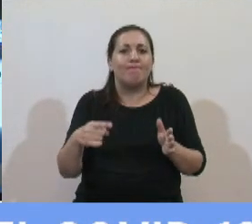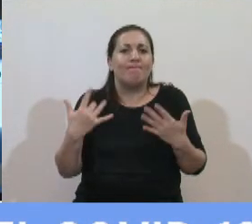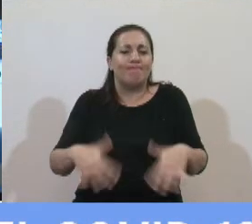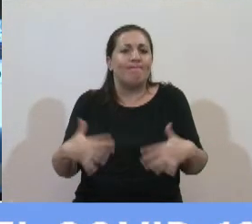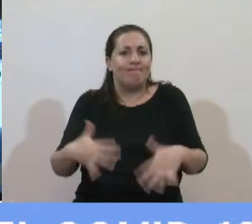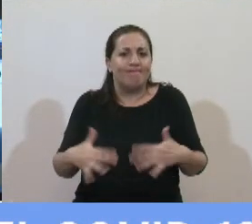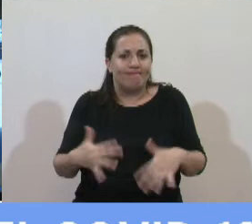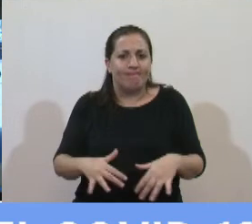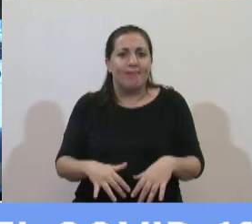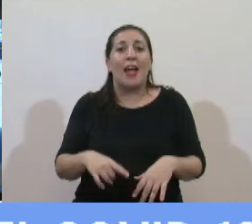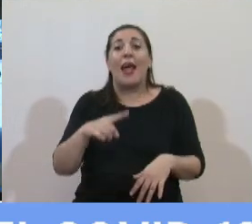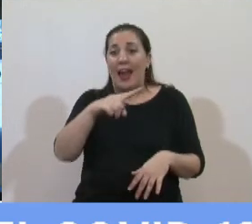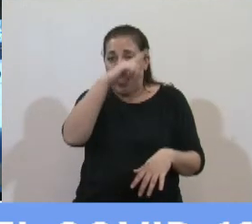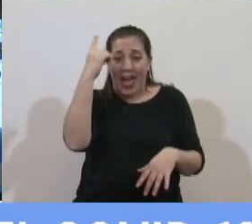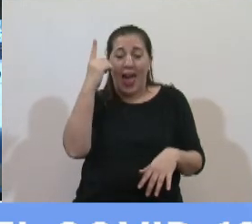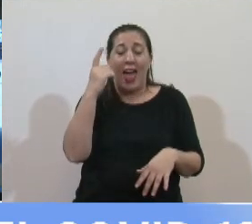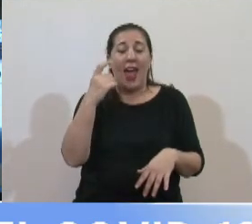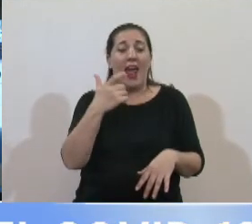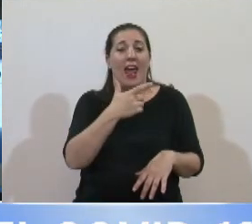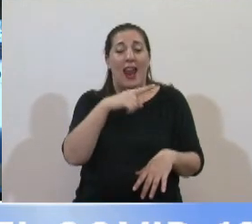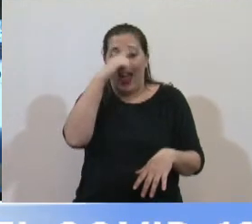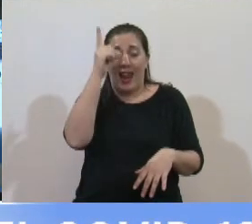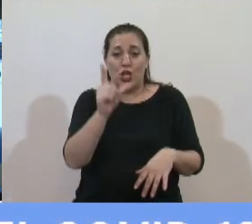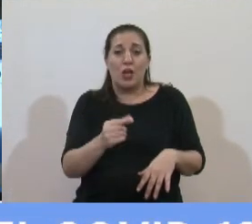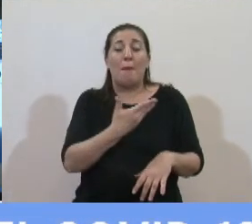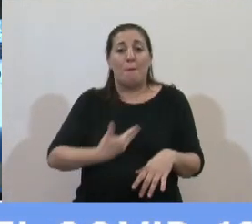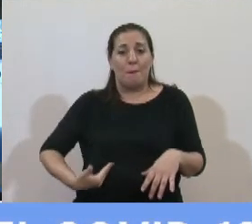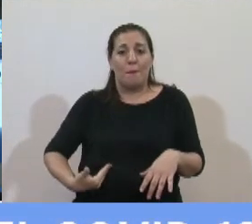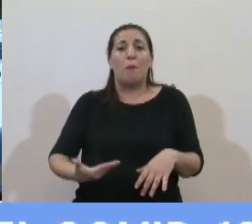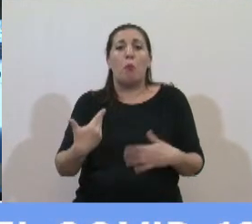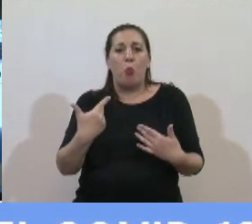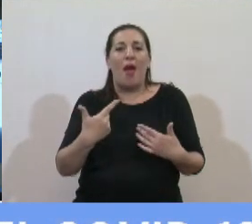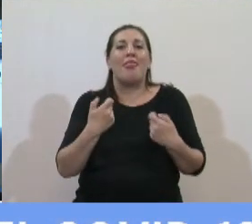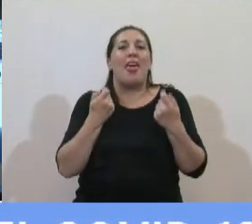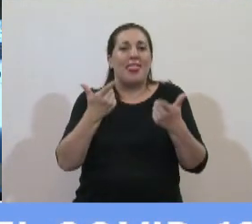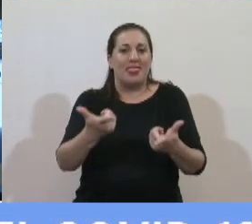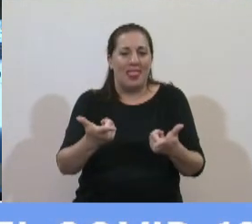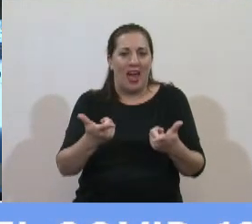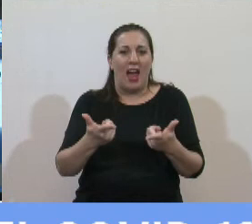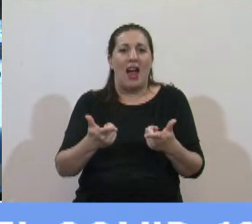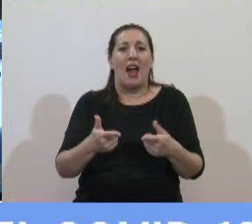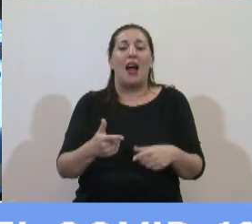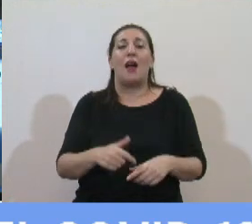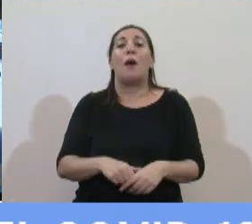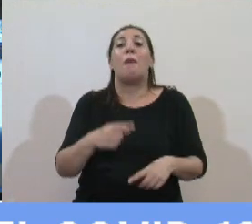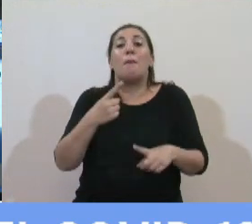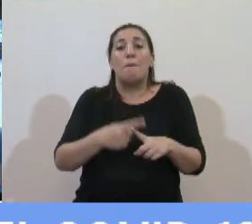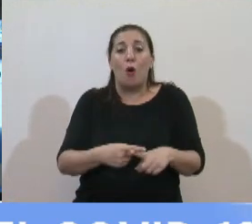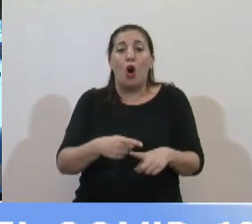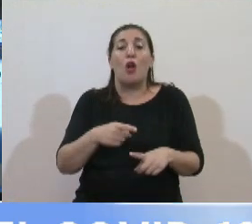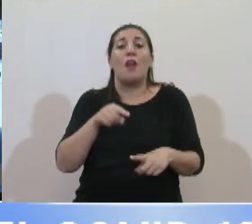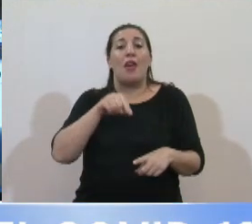gran diferencia la nación puede emitir la nación puede emitir y ante la emisión de la nación